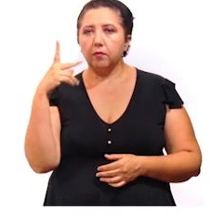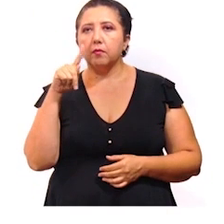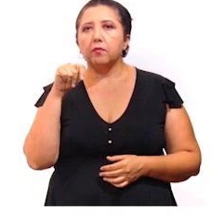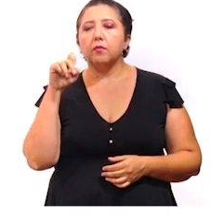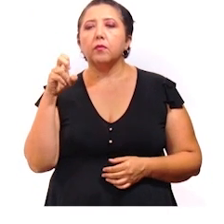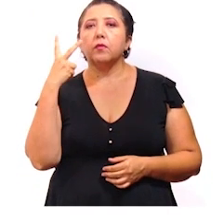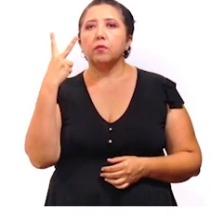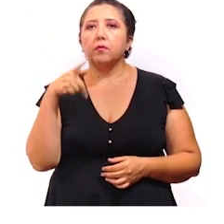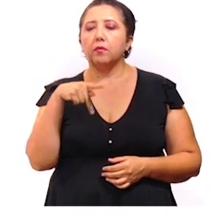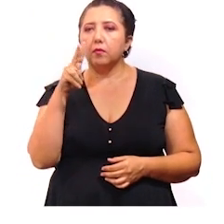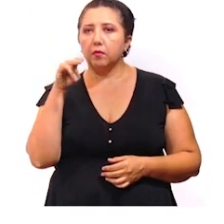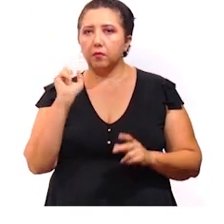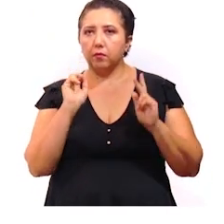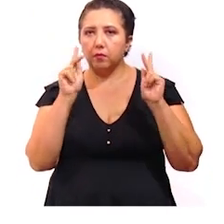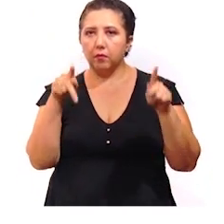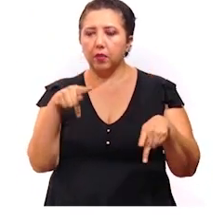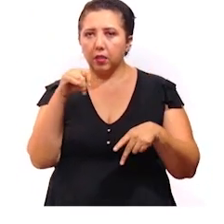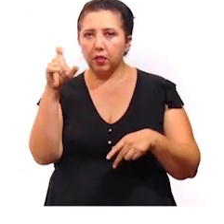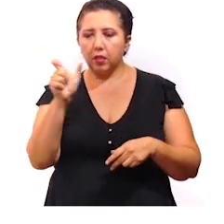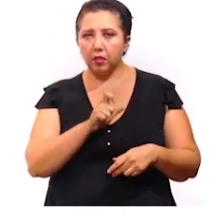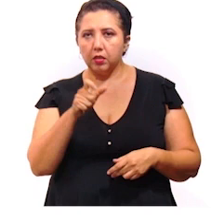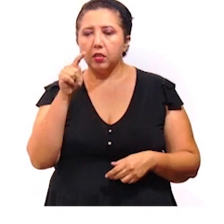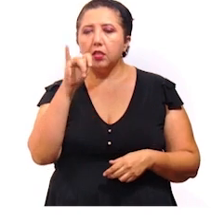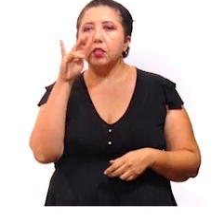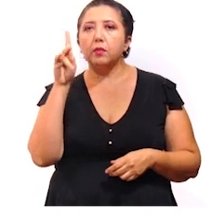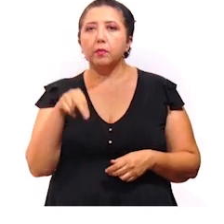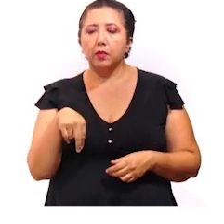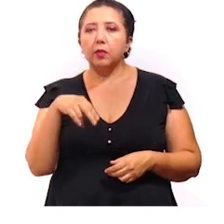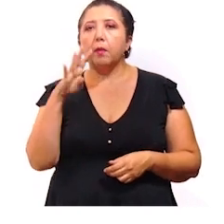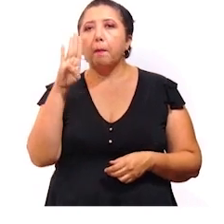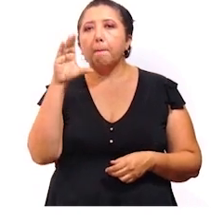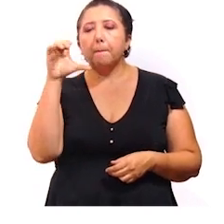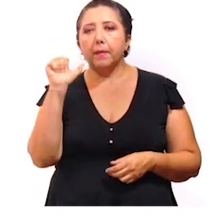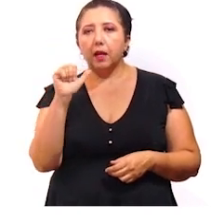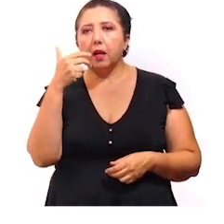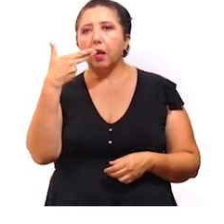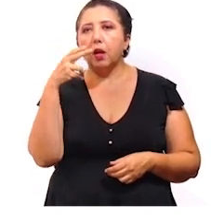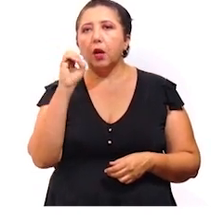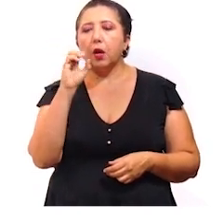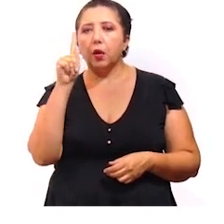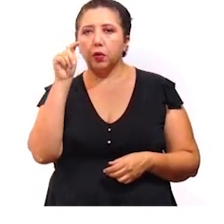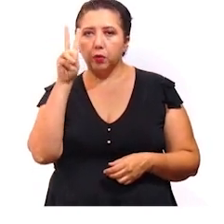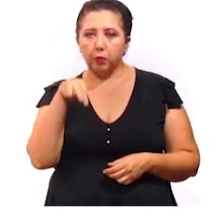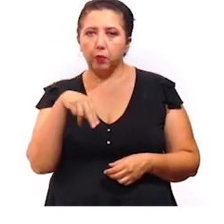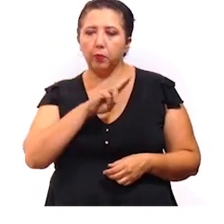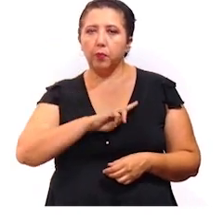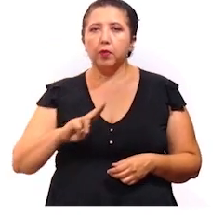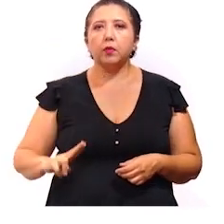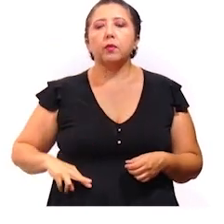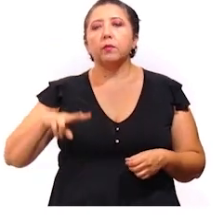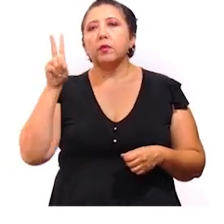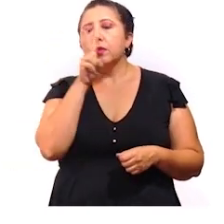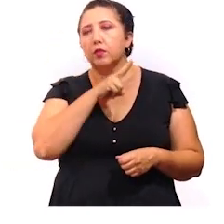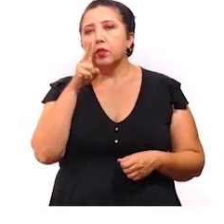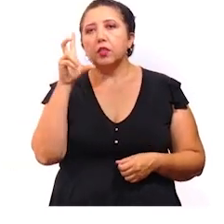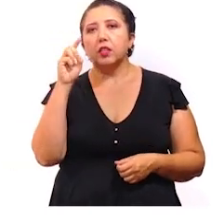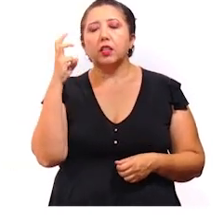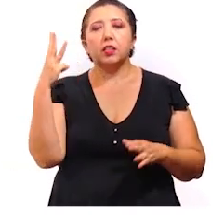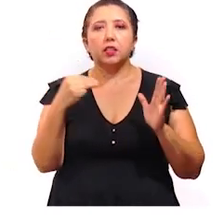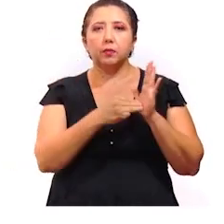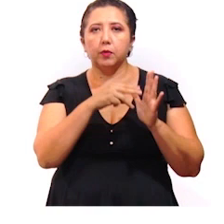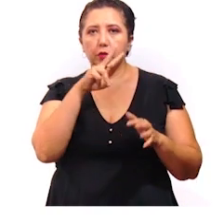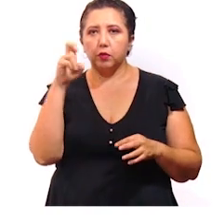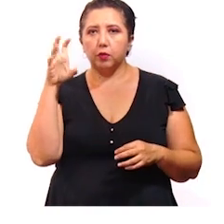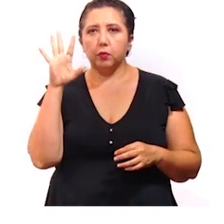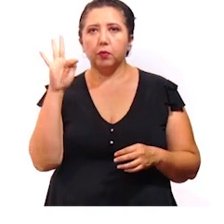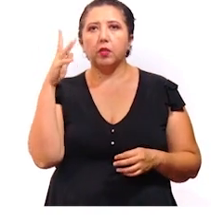Motul, 2 en Canacín, Progreso, Tecash y Tisimín, Yunembaca, Joctun, Seye, Umán y Valladolid. De los 33 mil